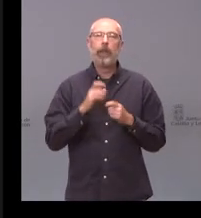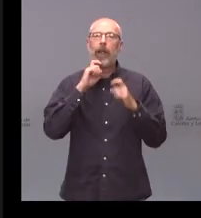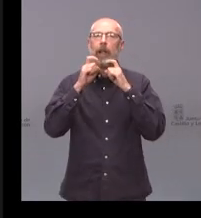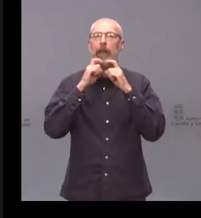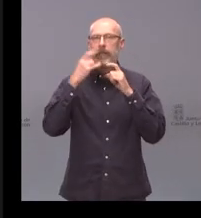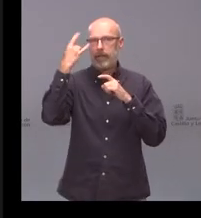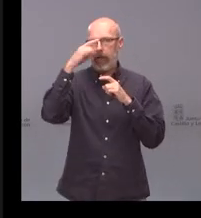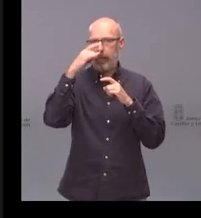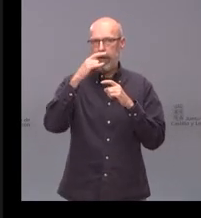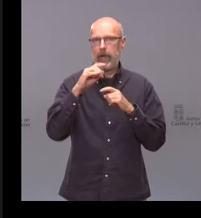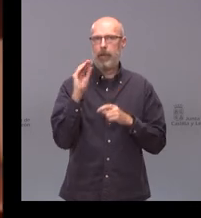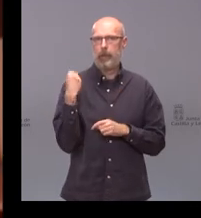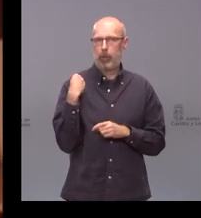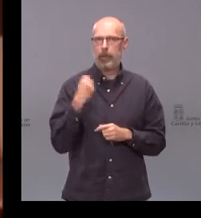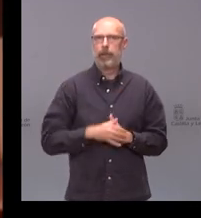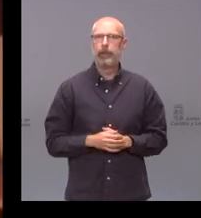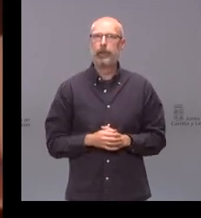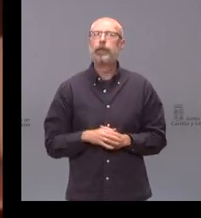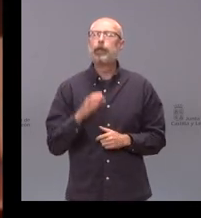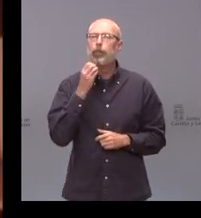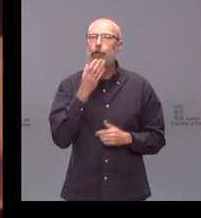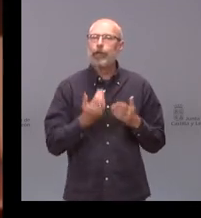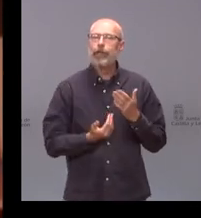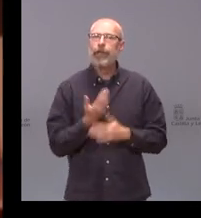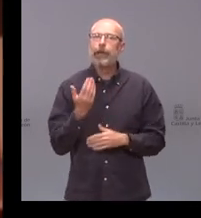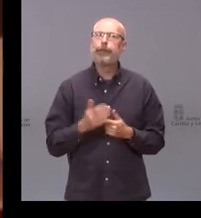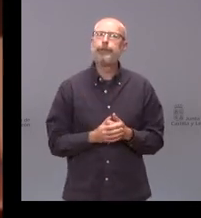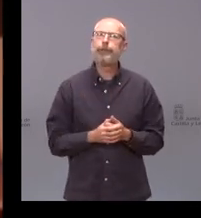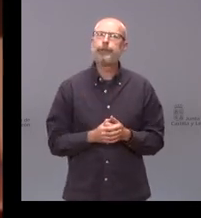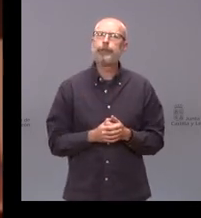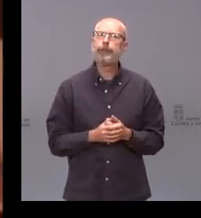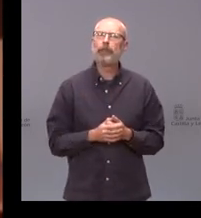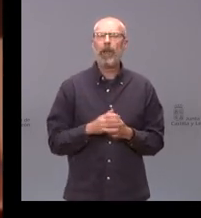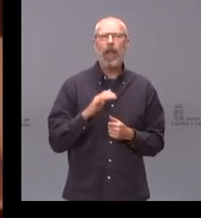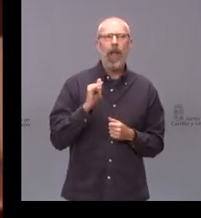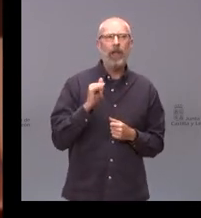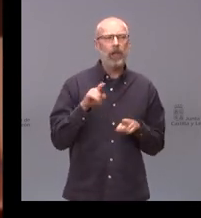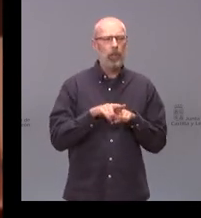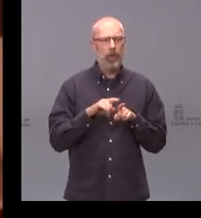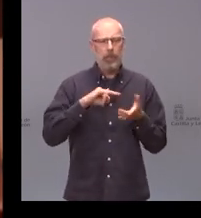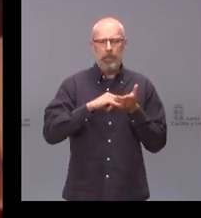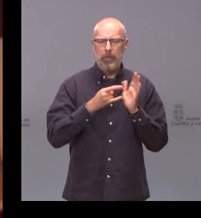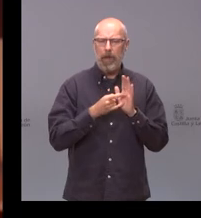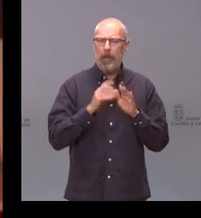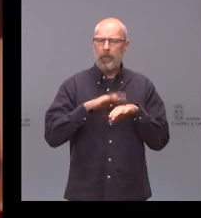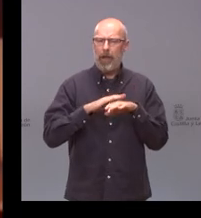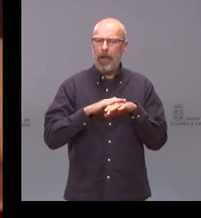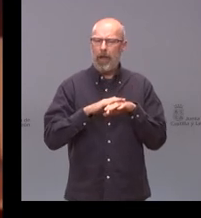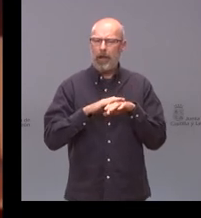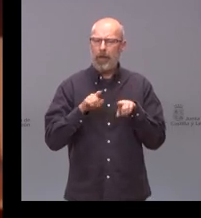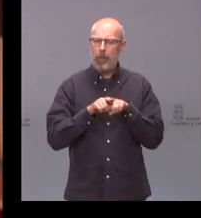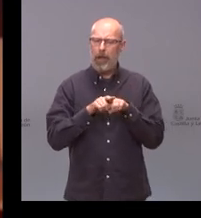Javier cuando quieras ¿qué tal? buenos días había como un plan para recuperar la actividad